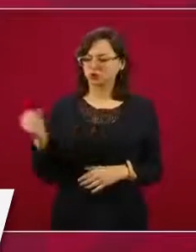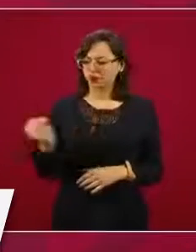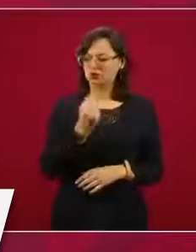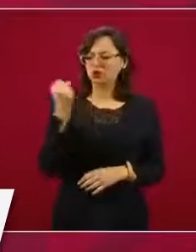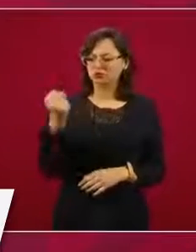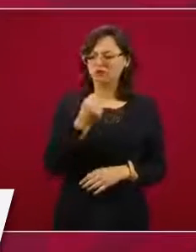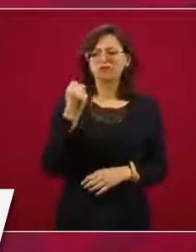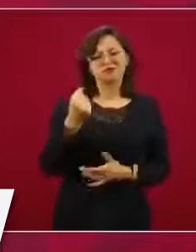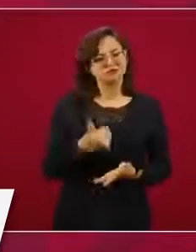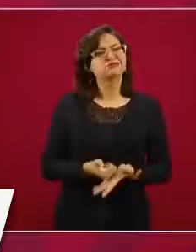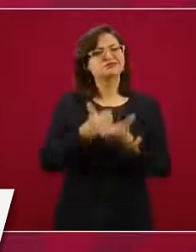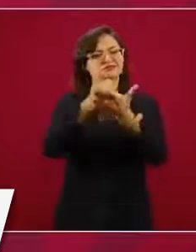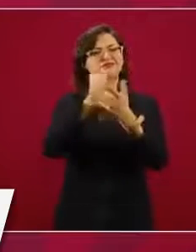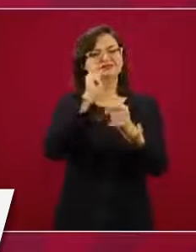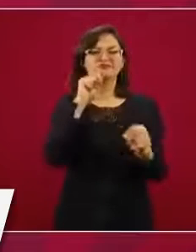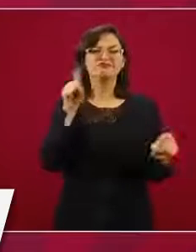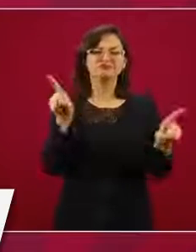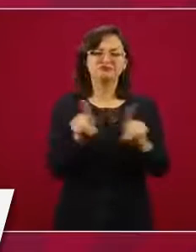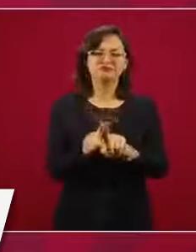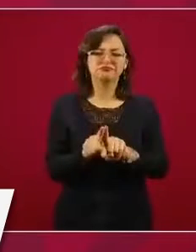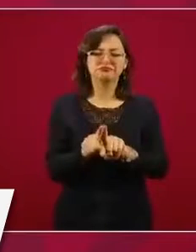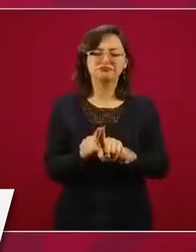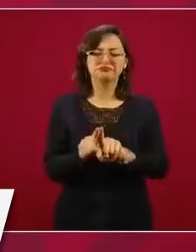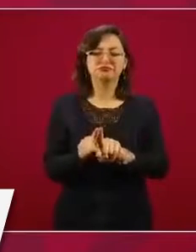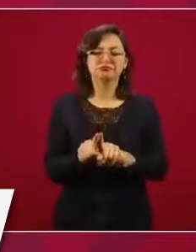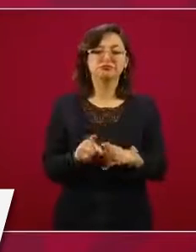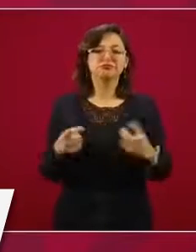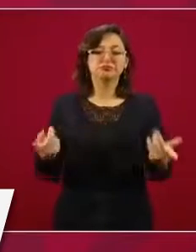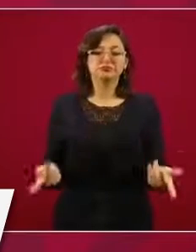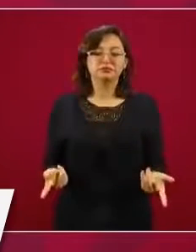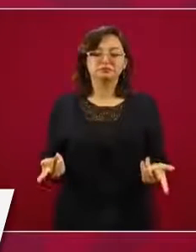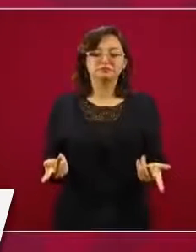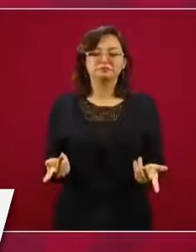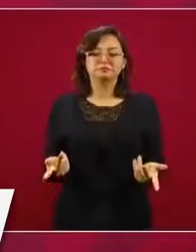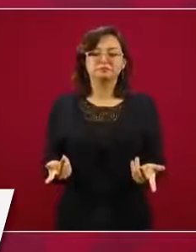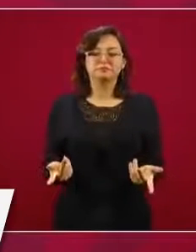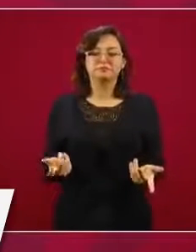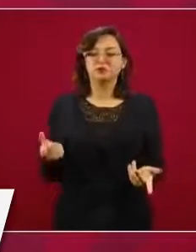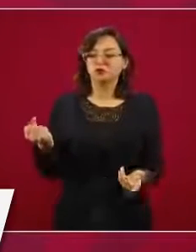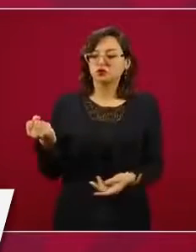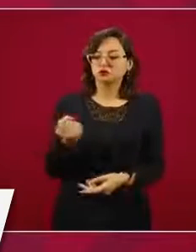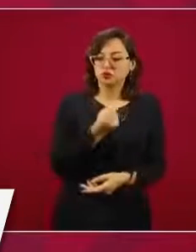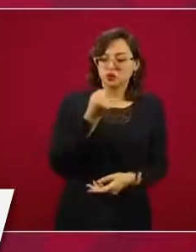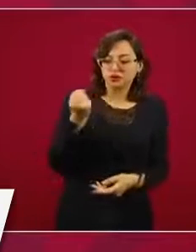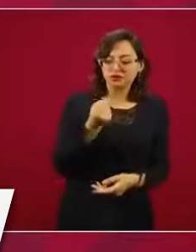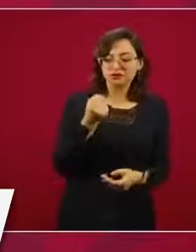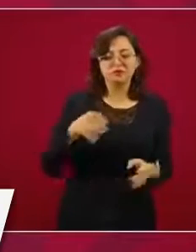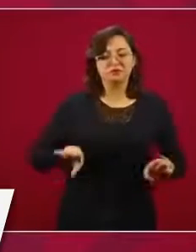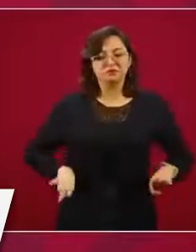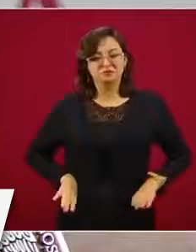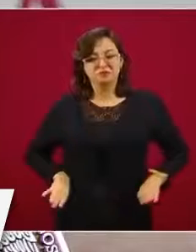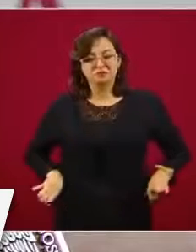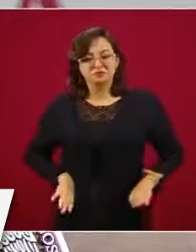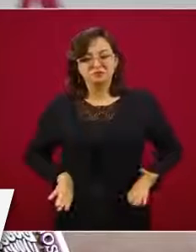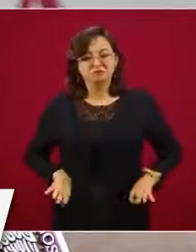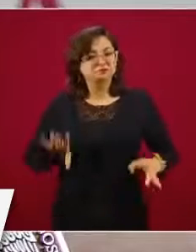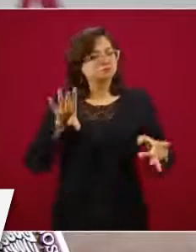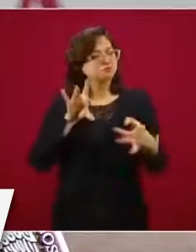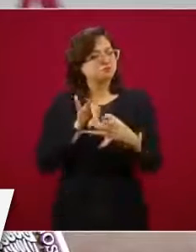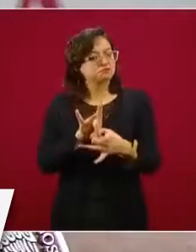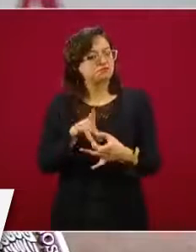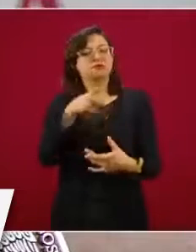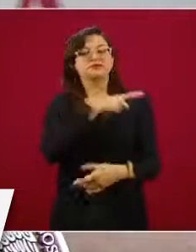En todo esto es virtud y es fortuna, virtud y suerte.